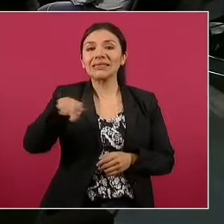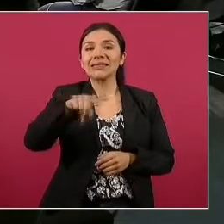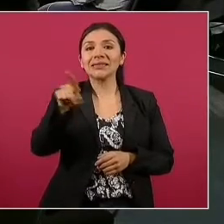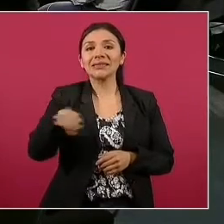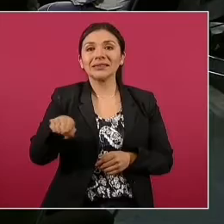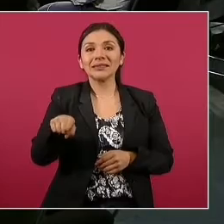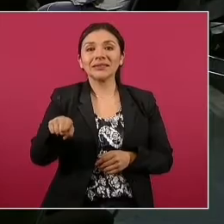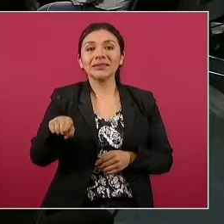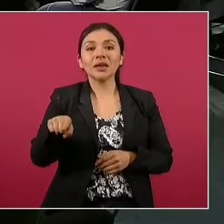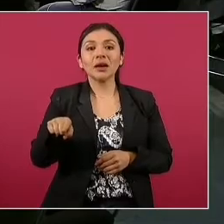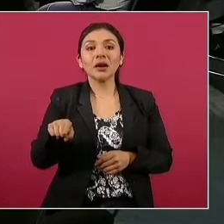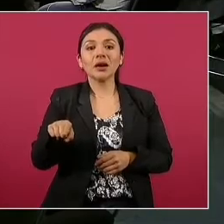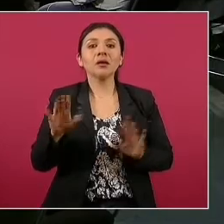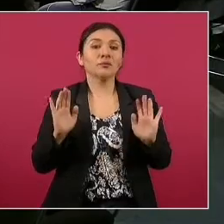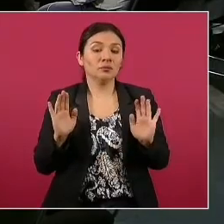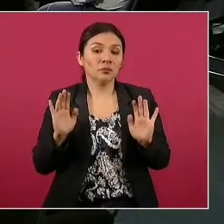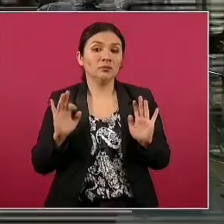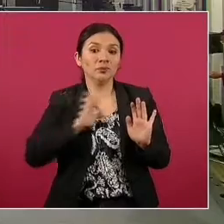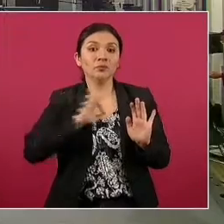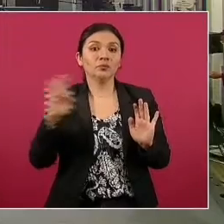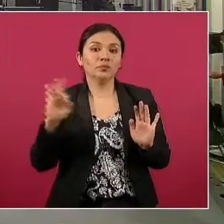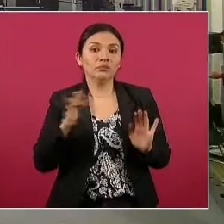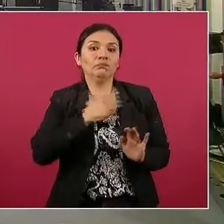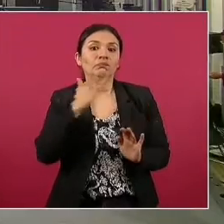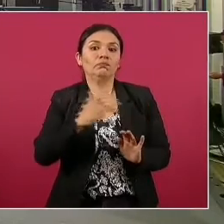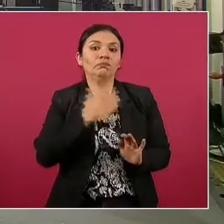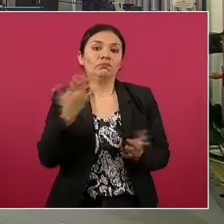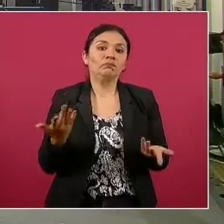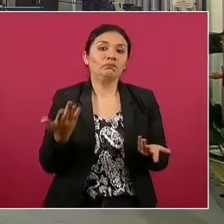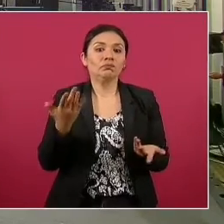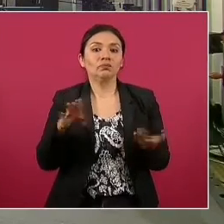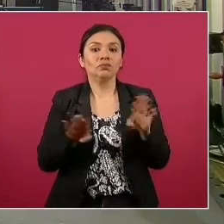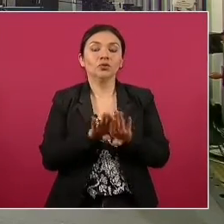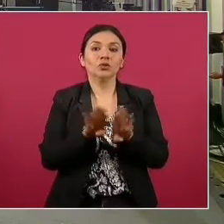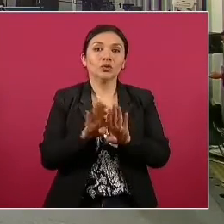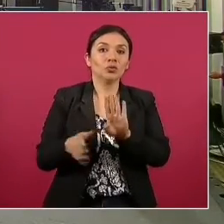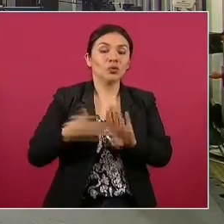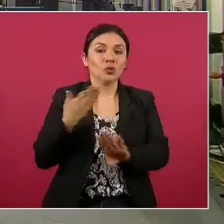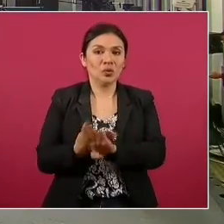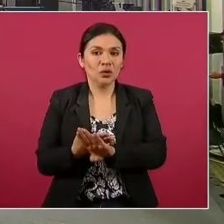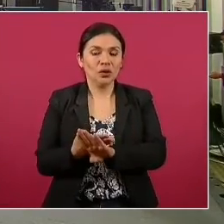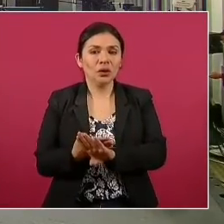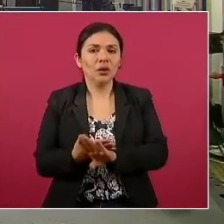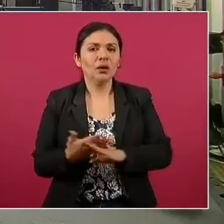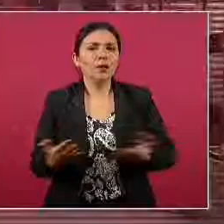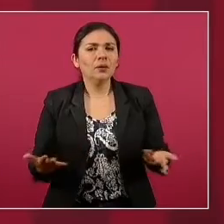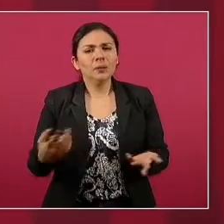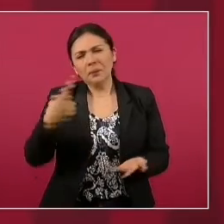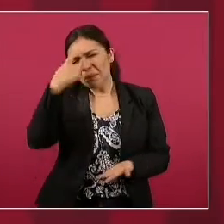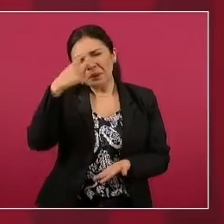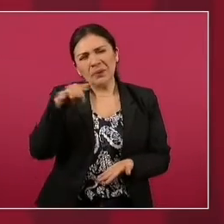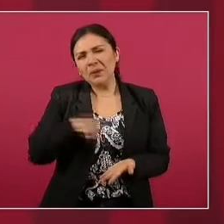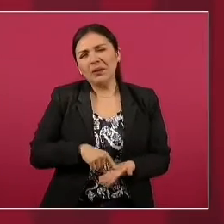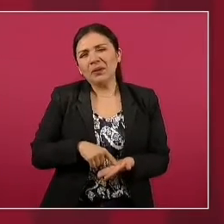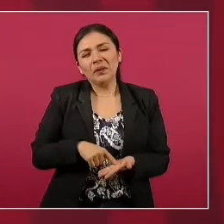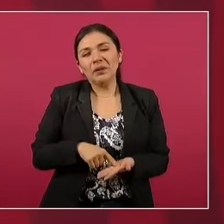lo va a perjudicar, pero yo creo que